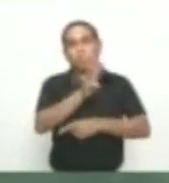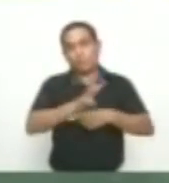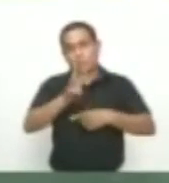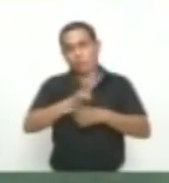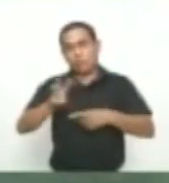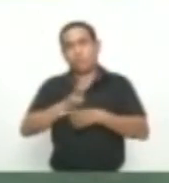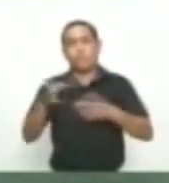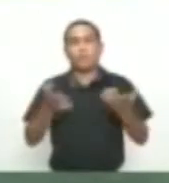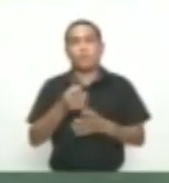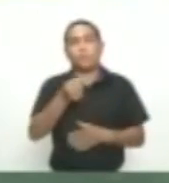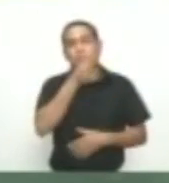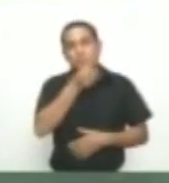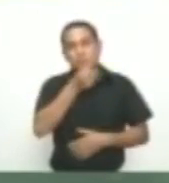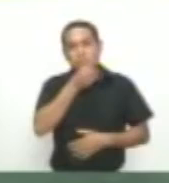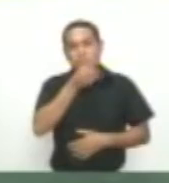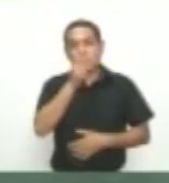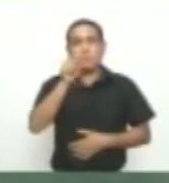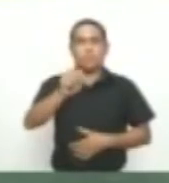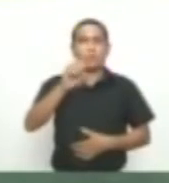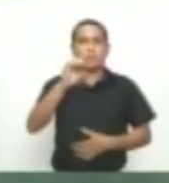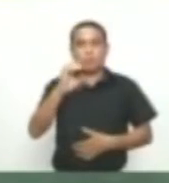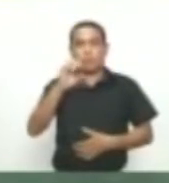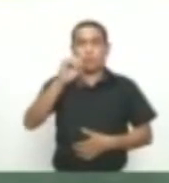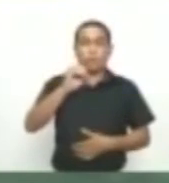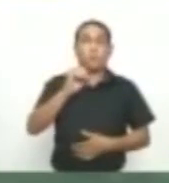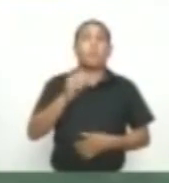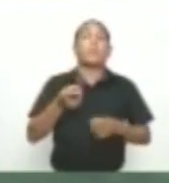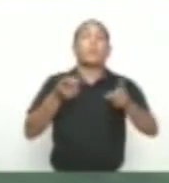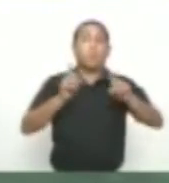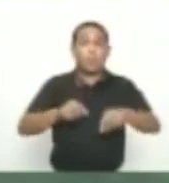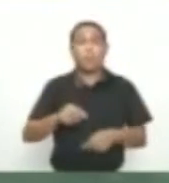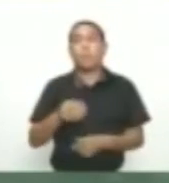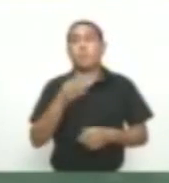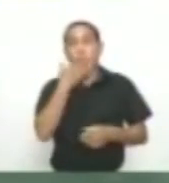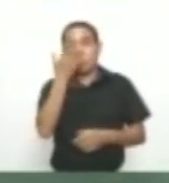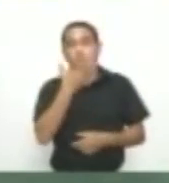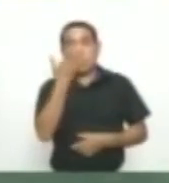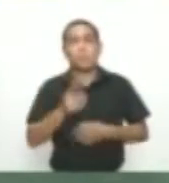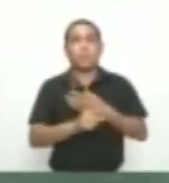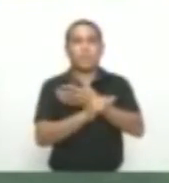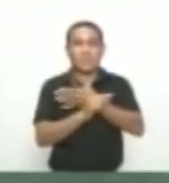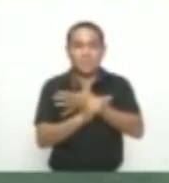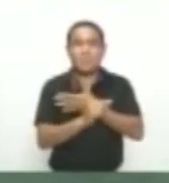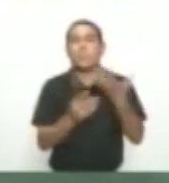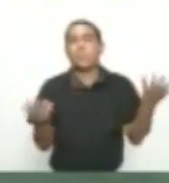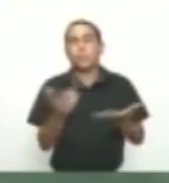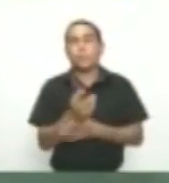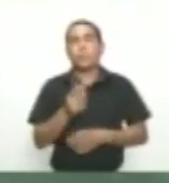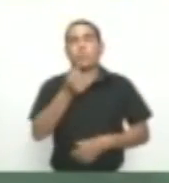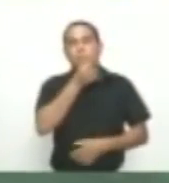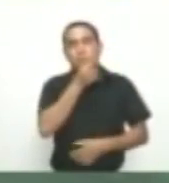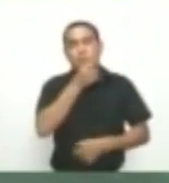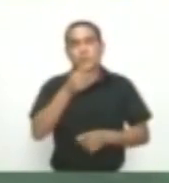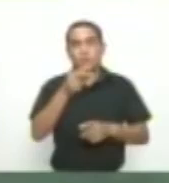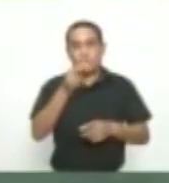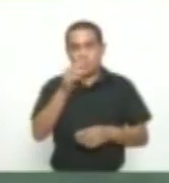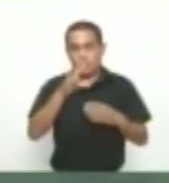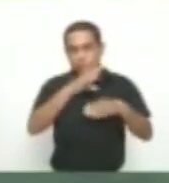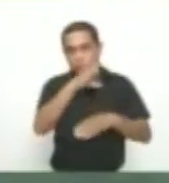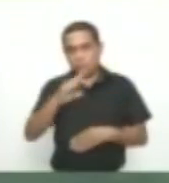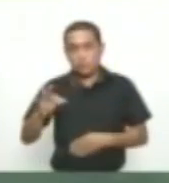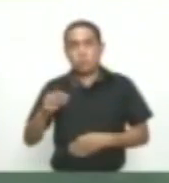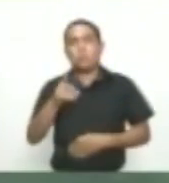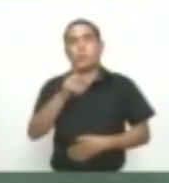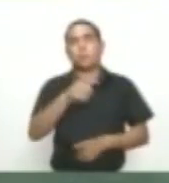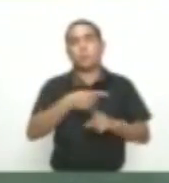aliado como www.lasnoticias.co En Facebook y Twitter estamos como arroba las noticias de Telecaribe 630 Tenemos toda la